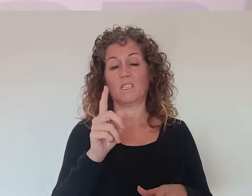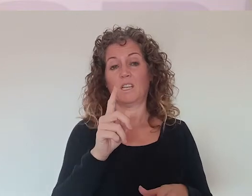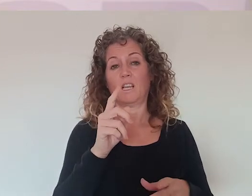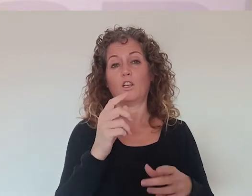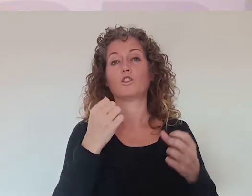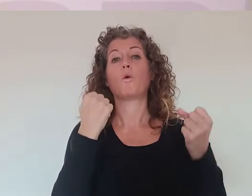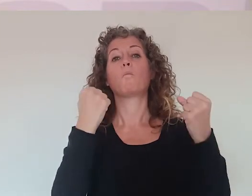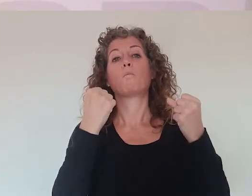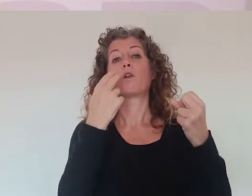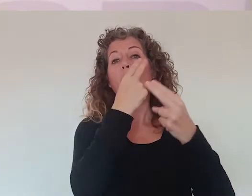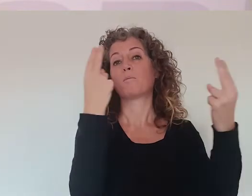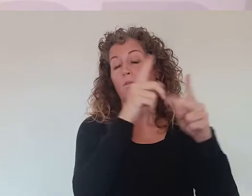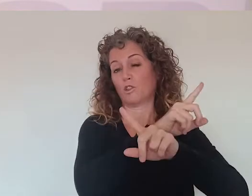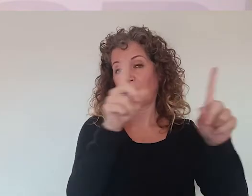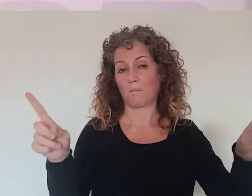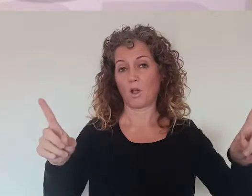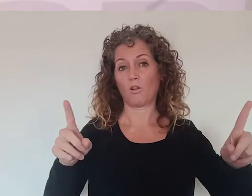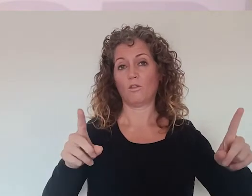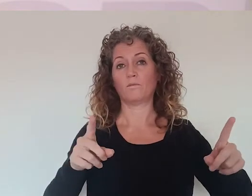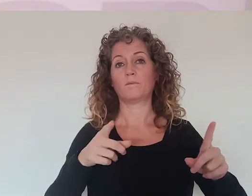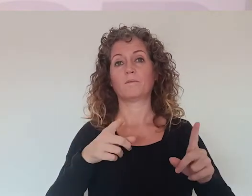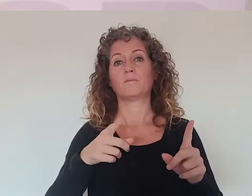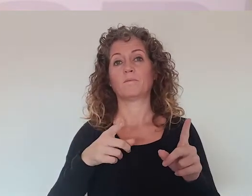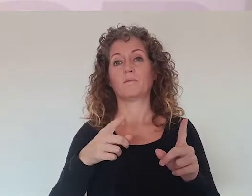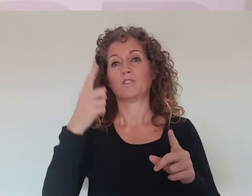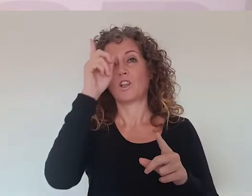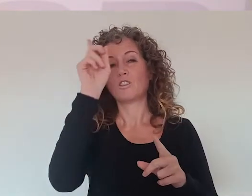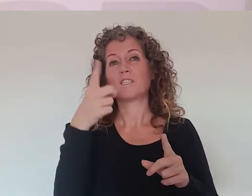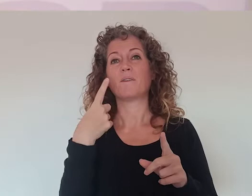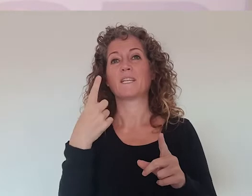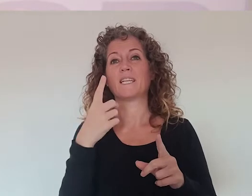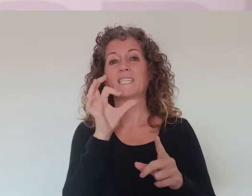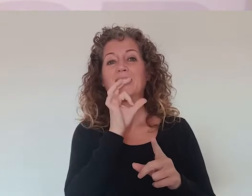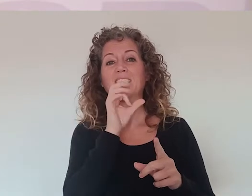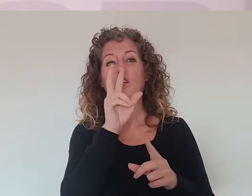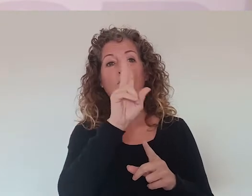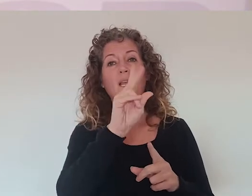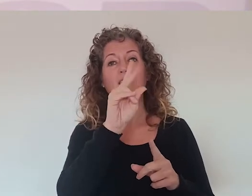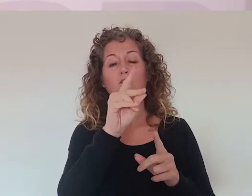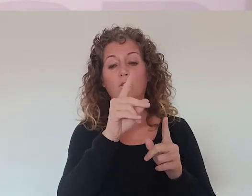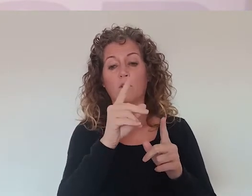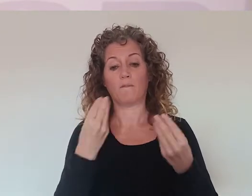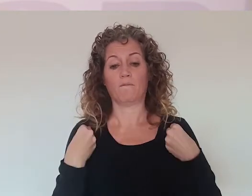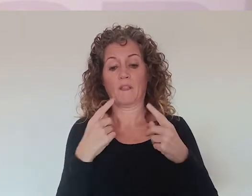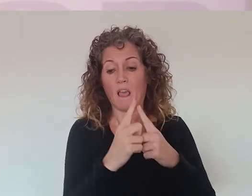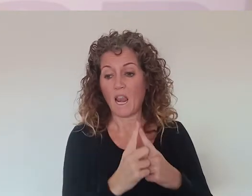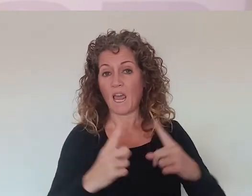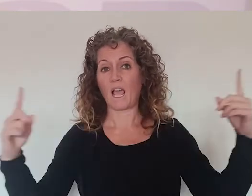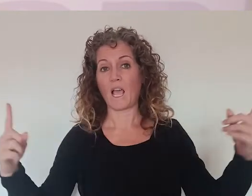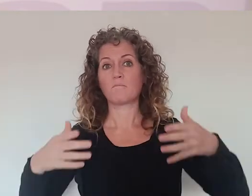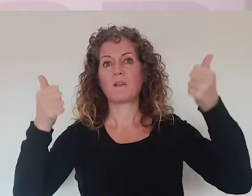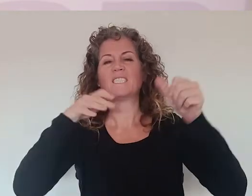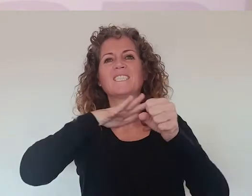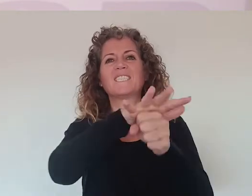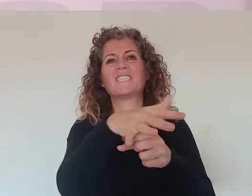poderes públicos tampoco del impacto que supone el aumento de la longevidad en el siglo XXI. Y de hecho, si hay